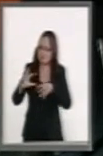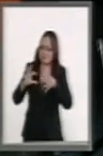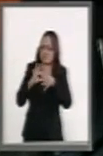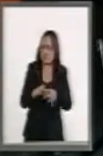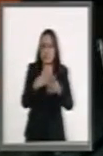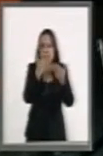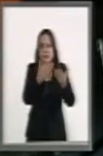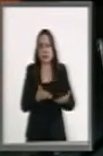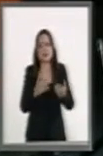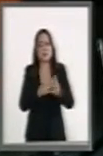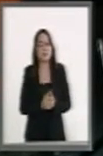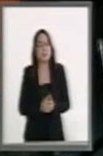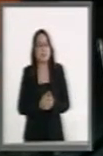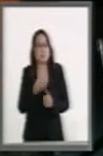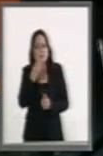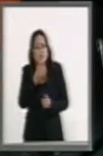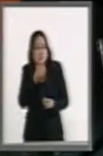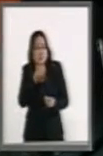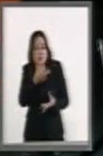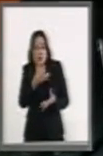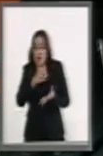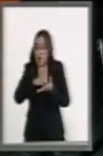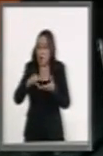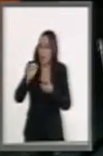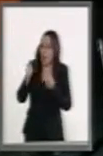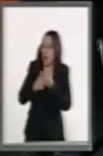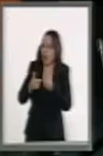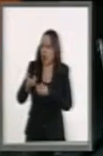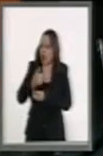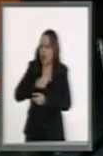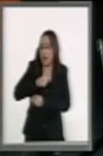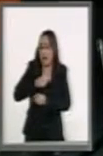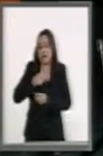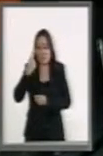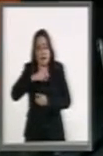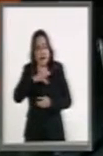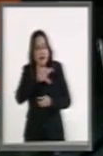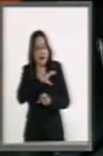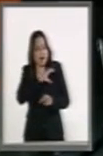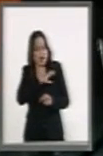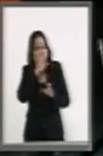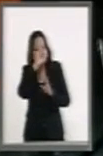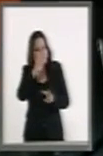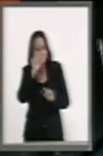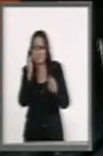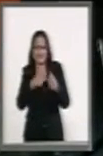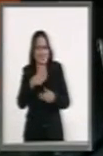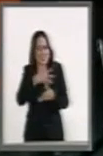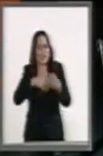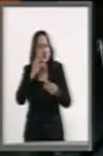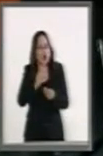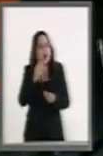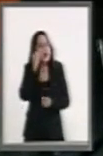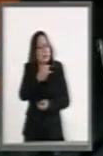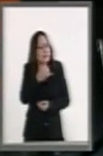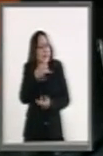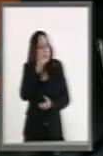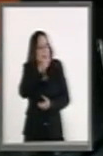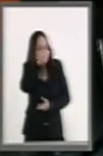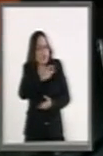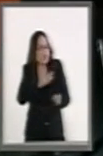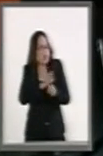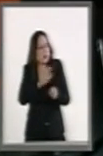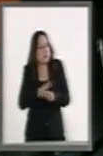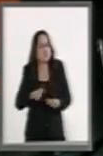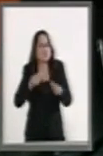Y esto se gana, no se compra. El respeto, el cariño y la admiración a su trabajo y a su desempeño